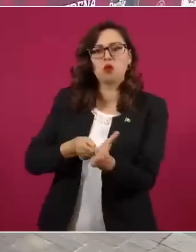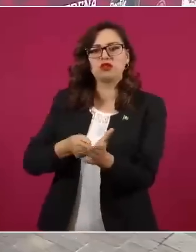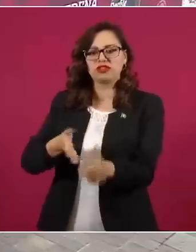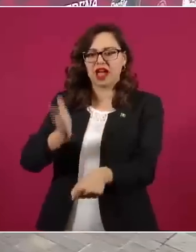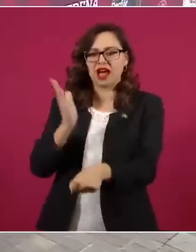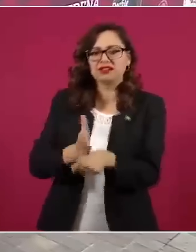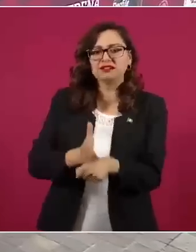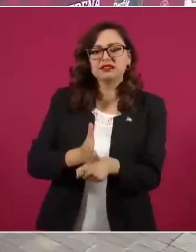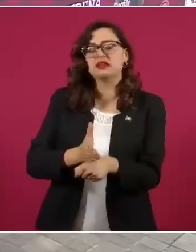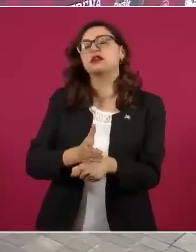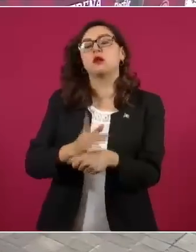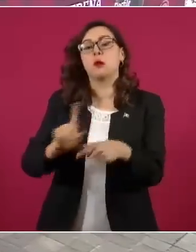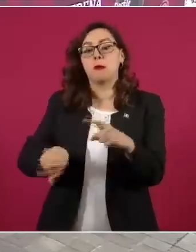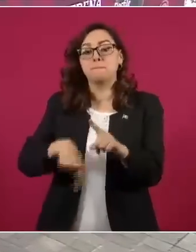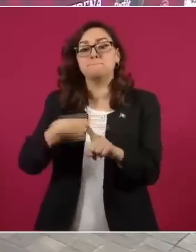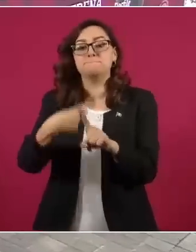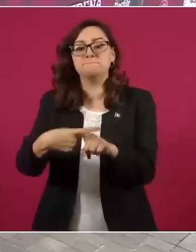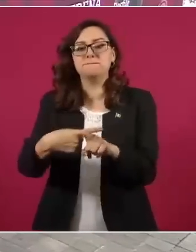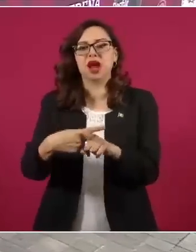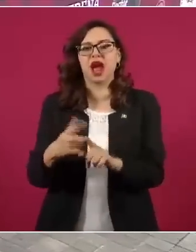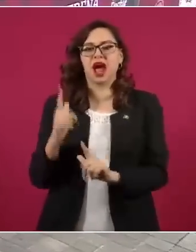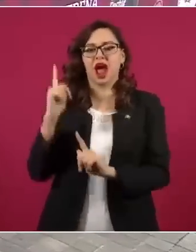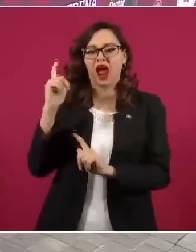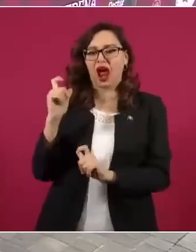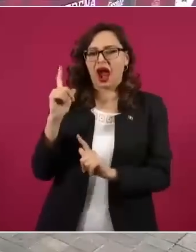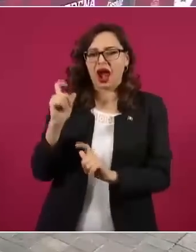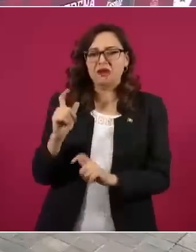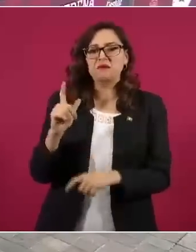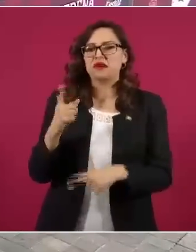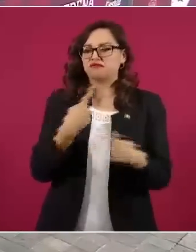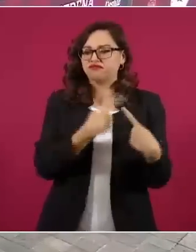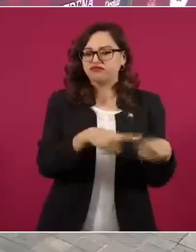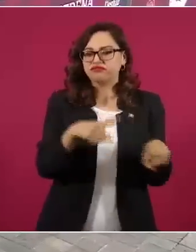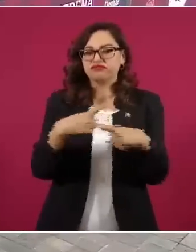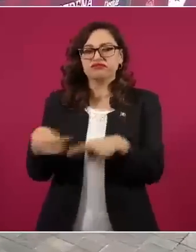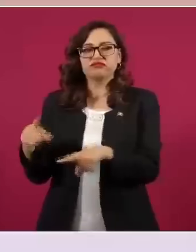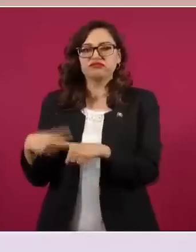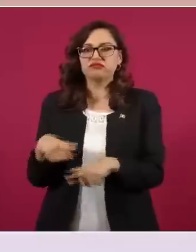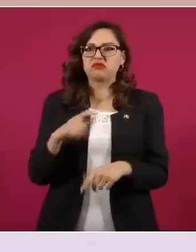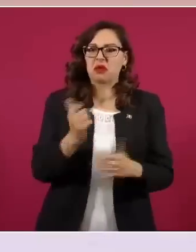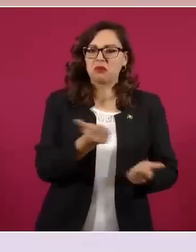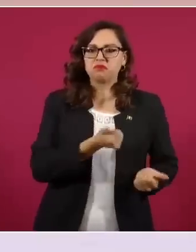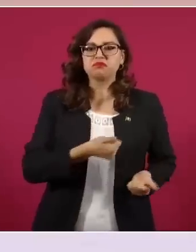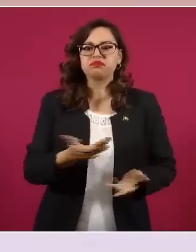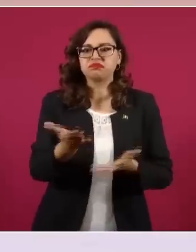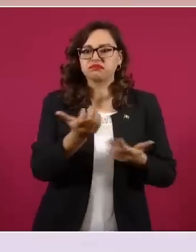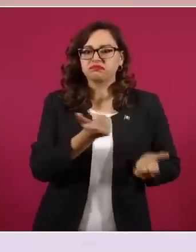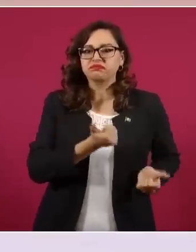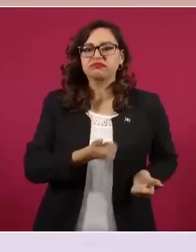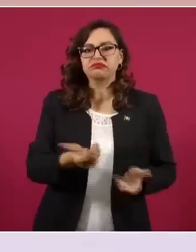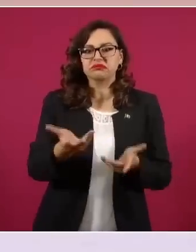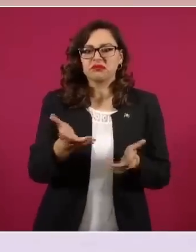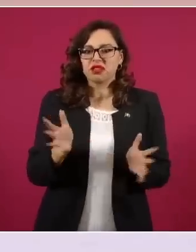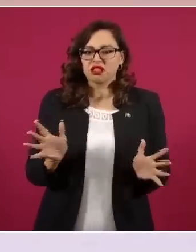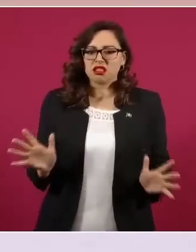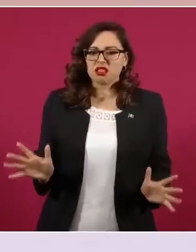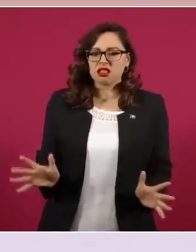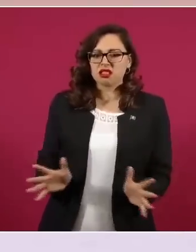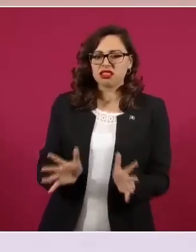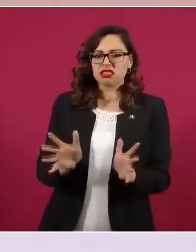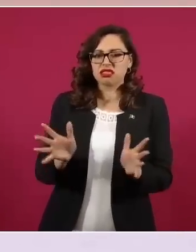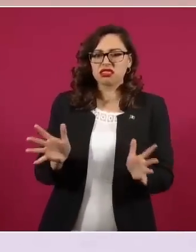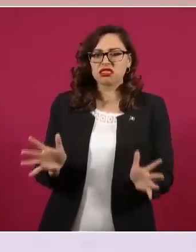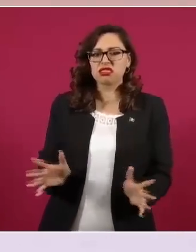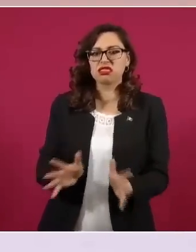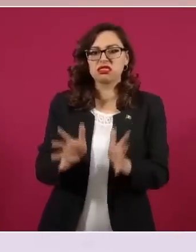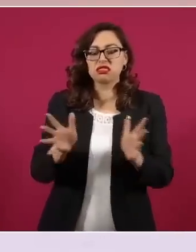armas al país invadido, acciones que aportaron a